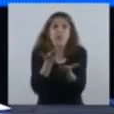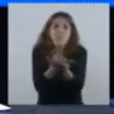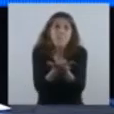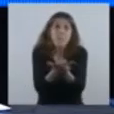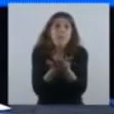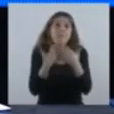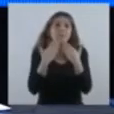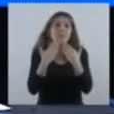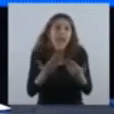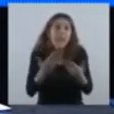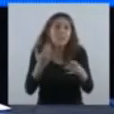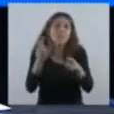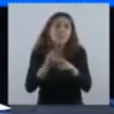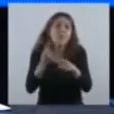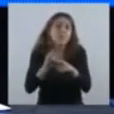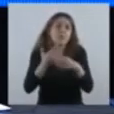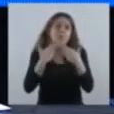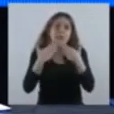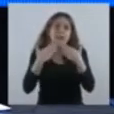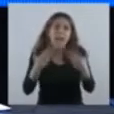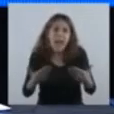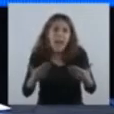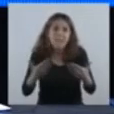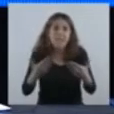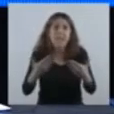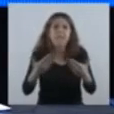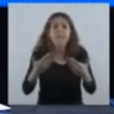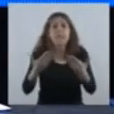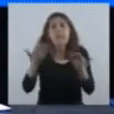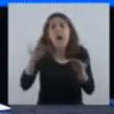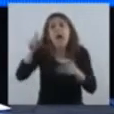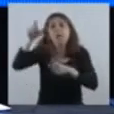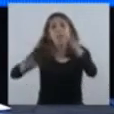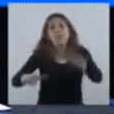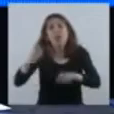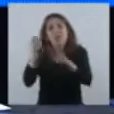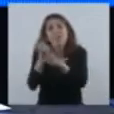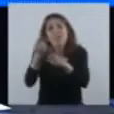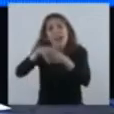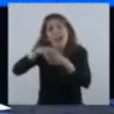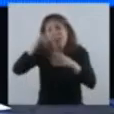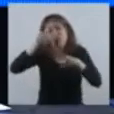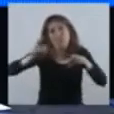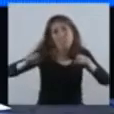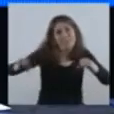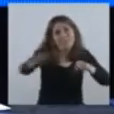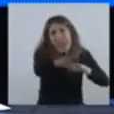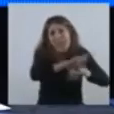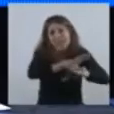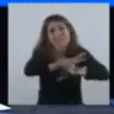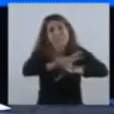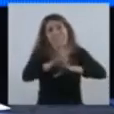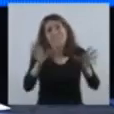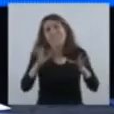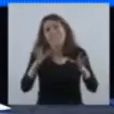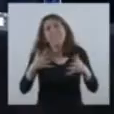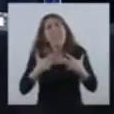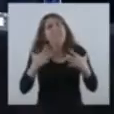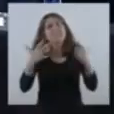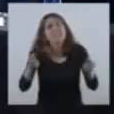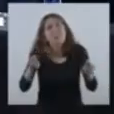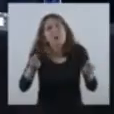agradezco, como siempre agradezco, al personal de la salud, que es infinito el esfuerzo que hace.